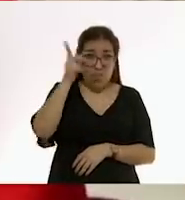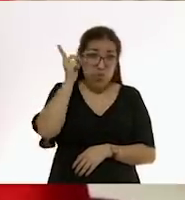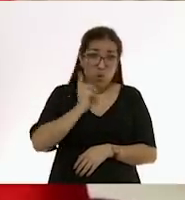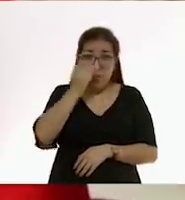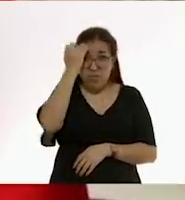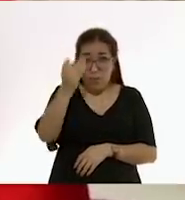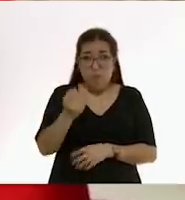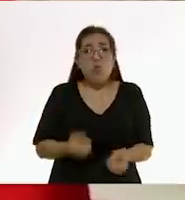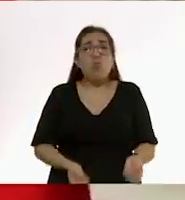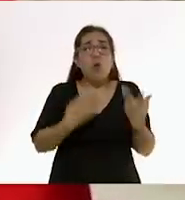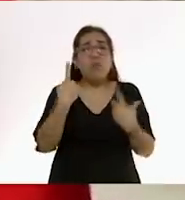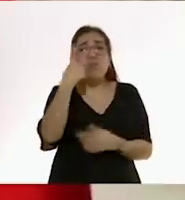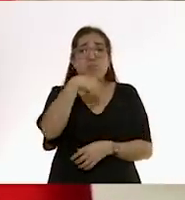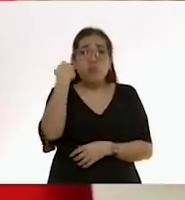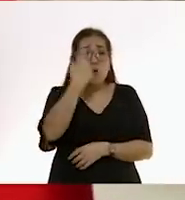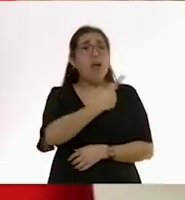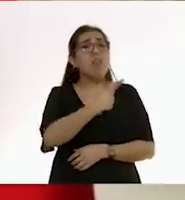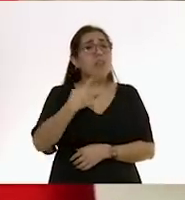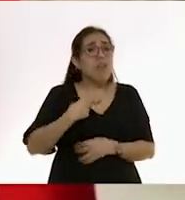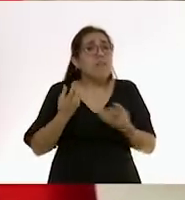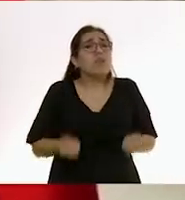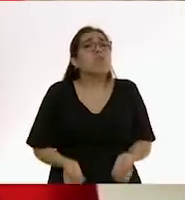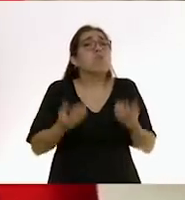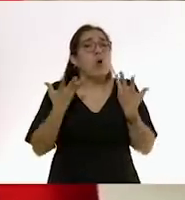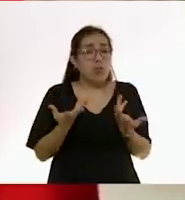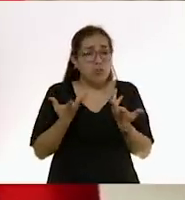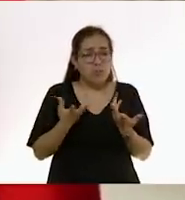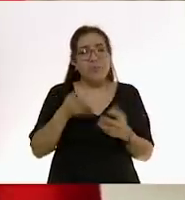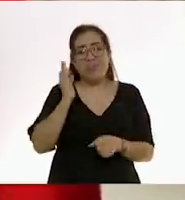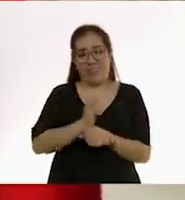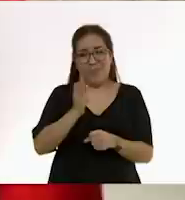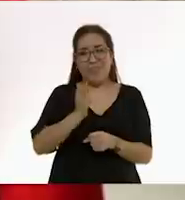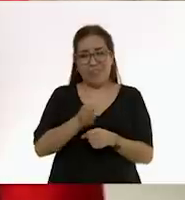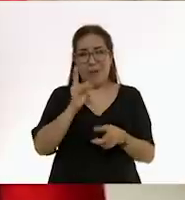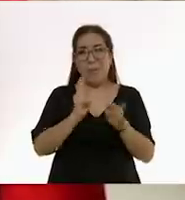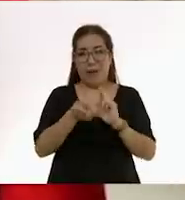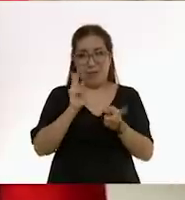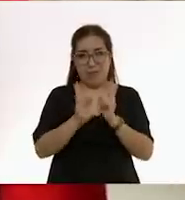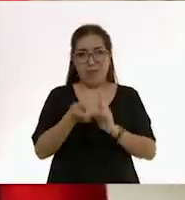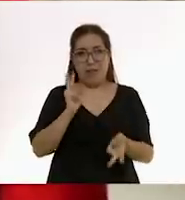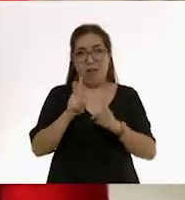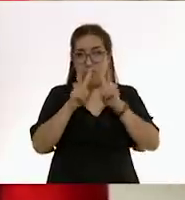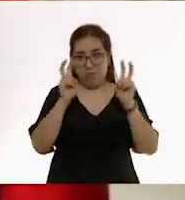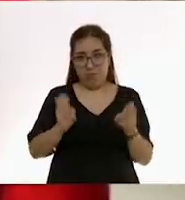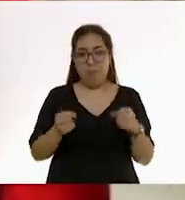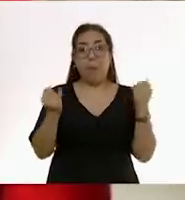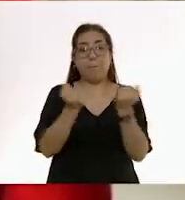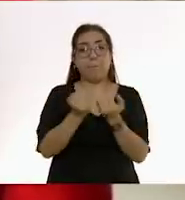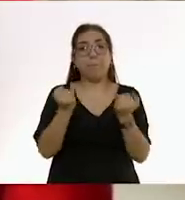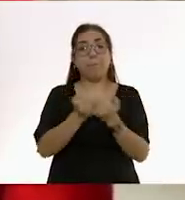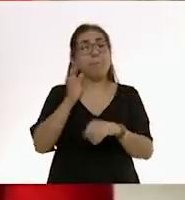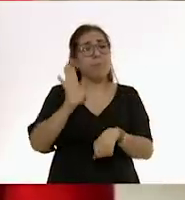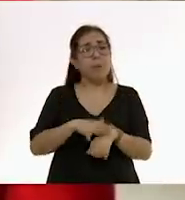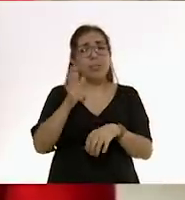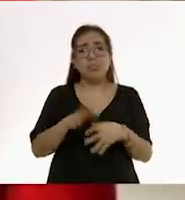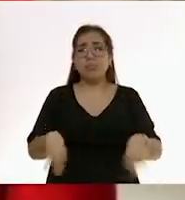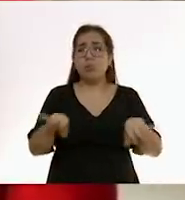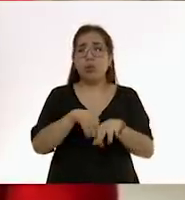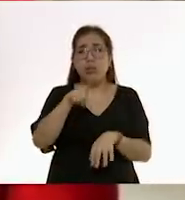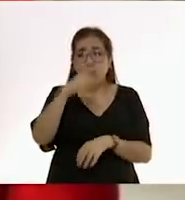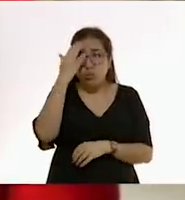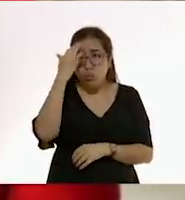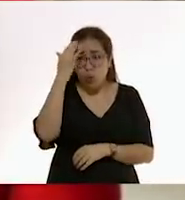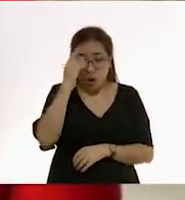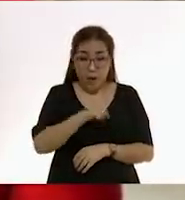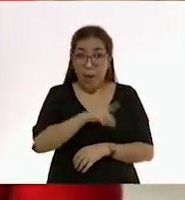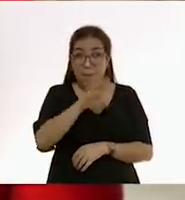¿Cuántas horas tienen que dormir de acuerdo a cada etapa? Vamos a platicar un poquito más de esto, pero lo más importante para que sepas es que si tu bebé está